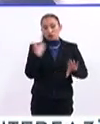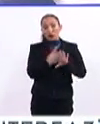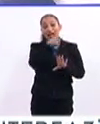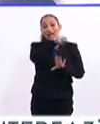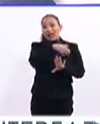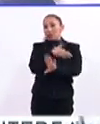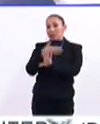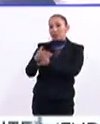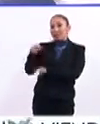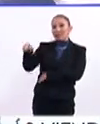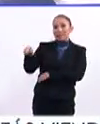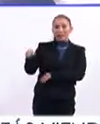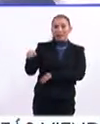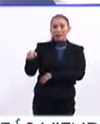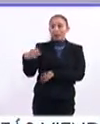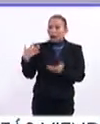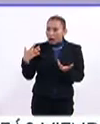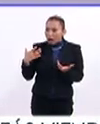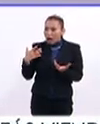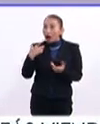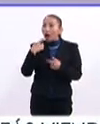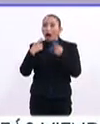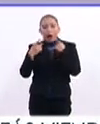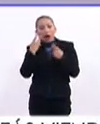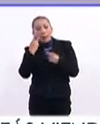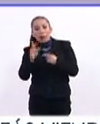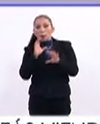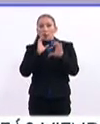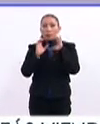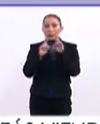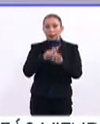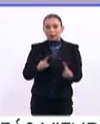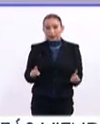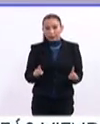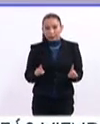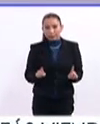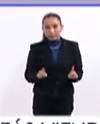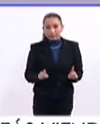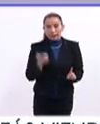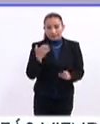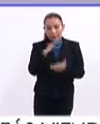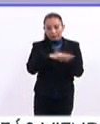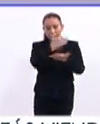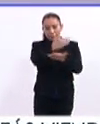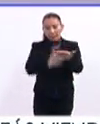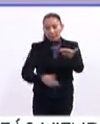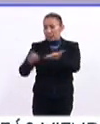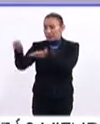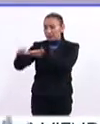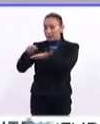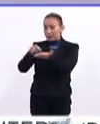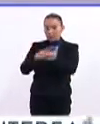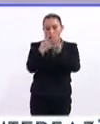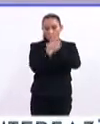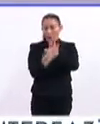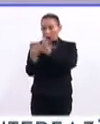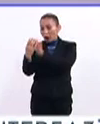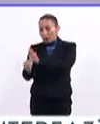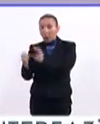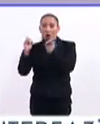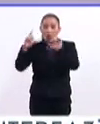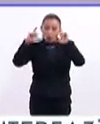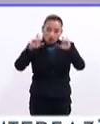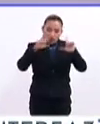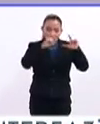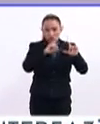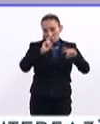a lo mejor él es el que está agrediendo y ahí te pones de acuerdo en otro nivel de conversación. Entonces, esta hoja se firma, se saca fotocopia o una